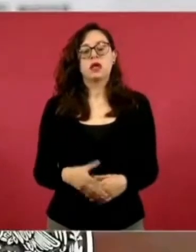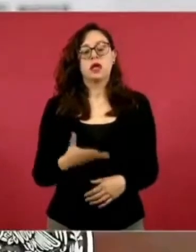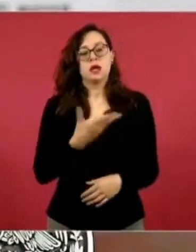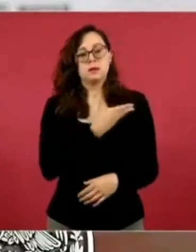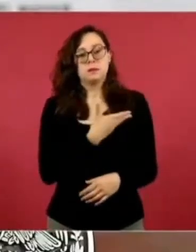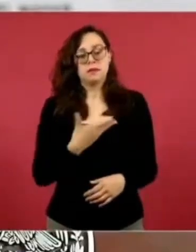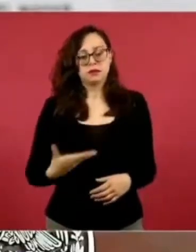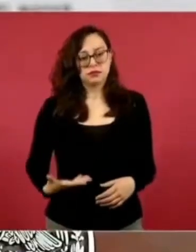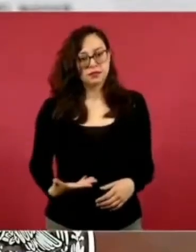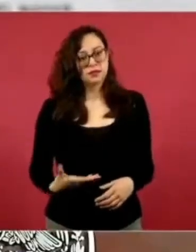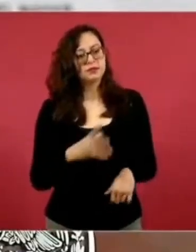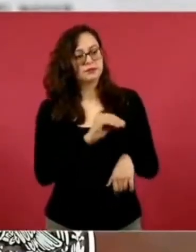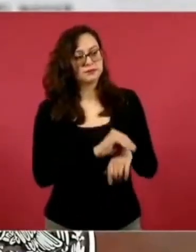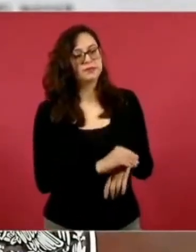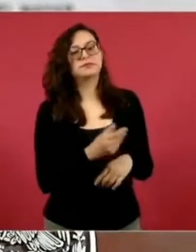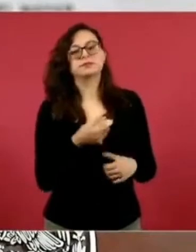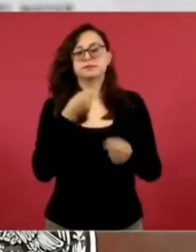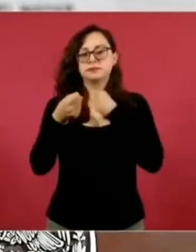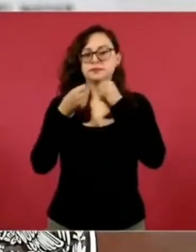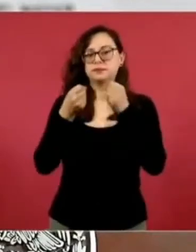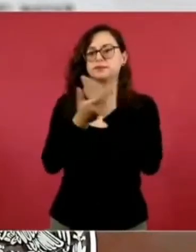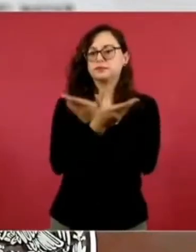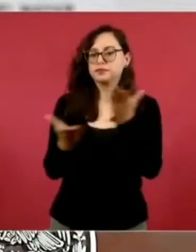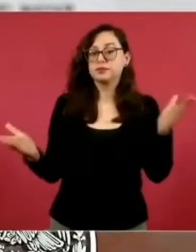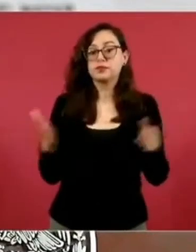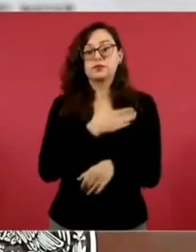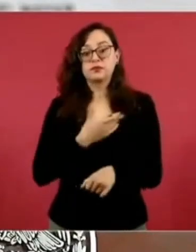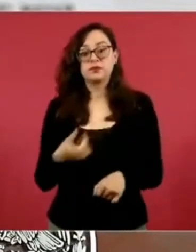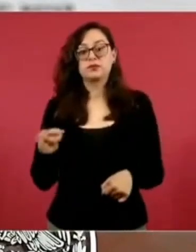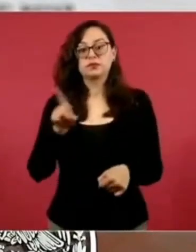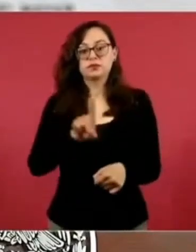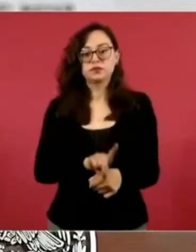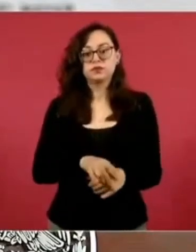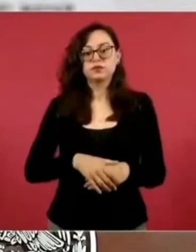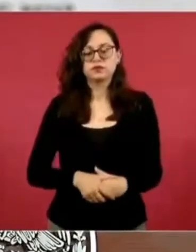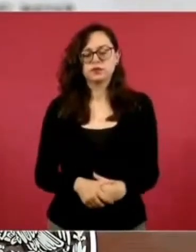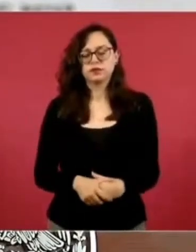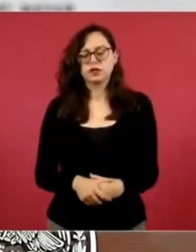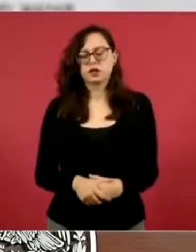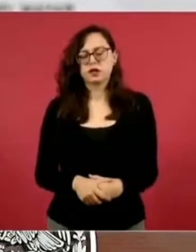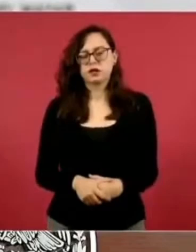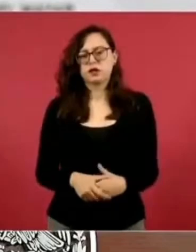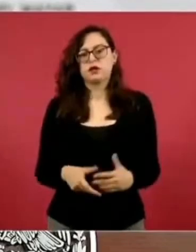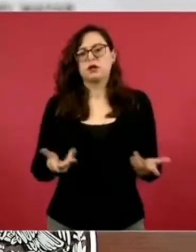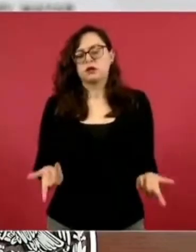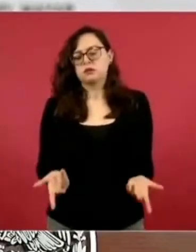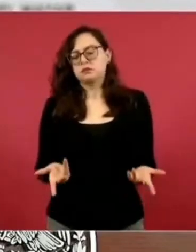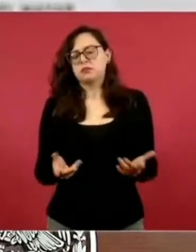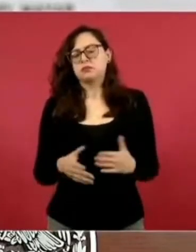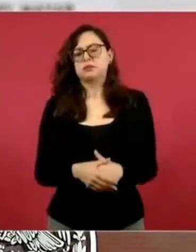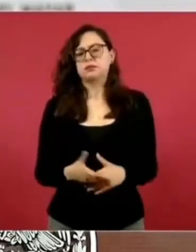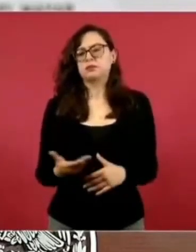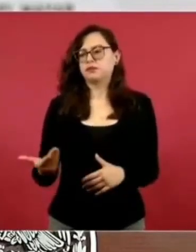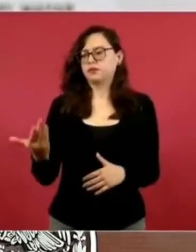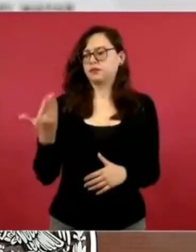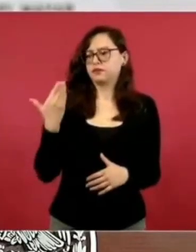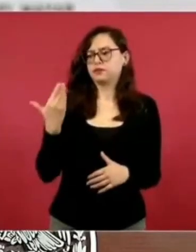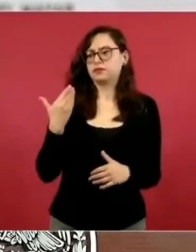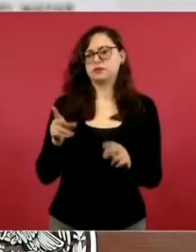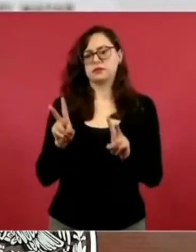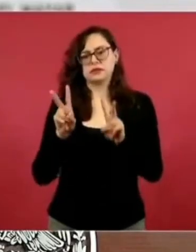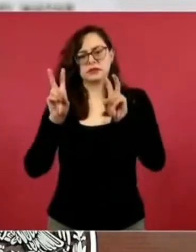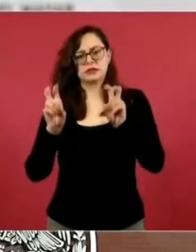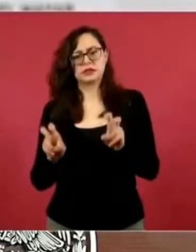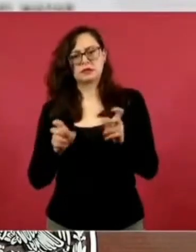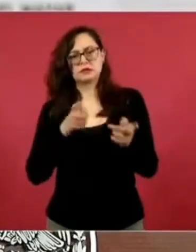Decirles que en atención a algunos de los comentarios y preguntas que se advirtieron en este espacio relativos a algunos temas laborales, el día de